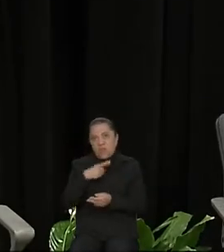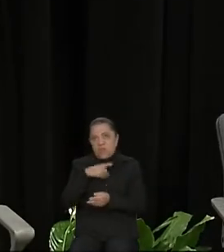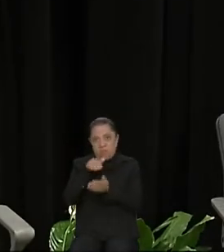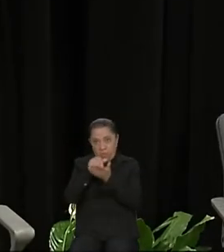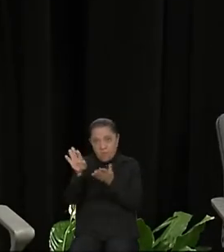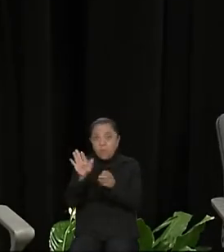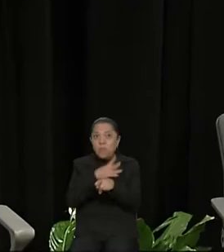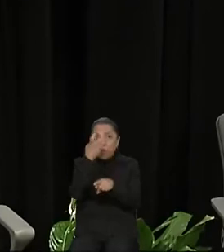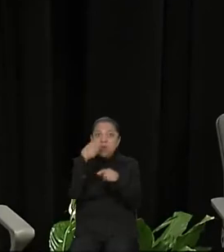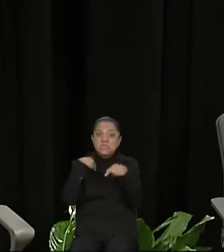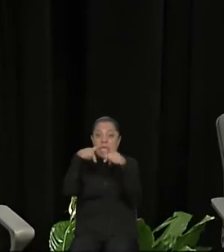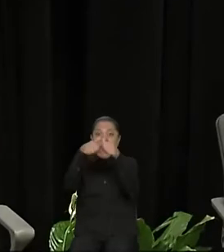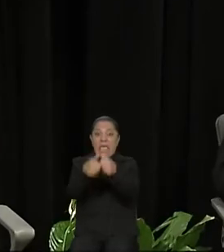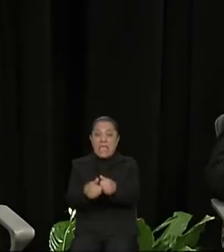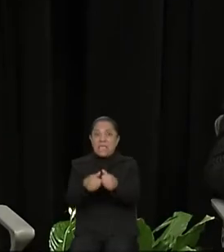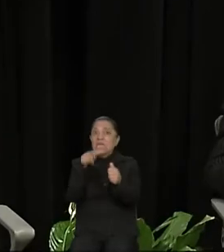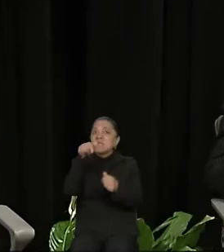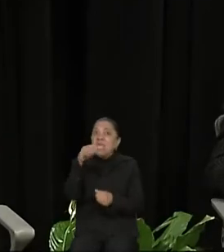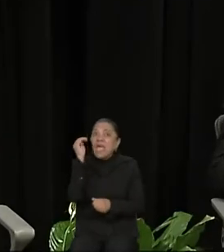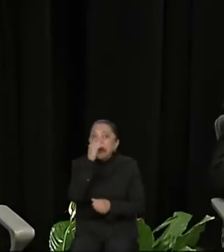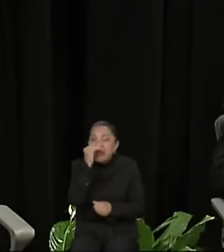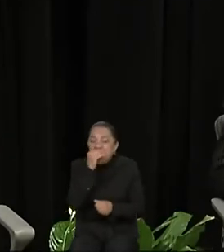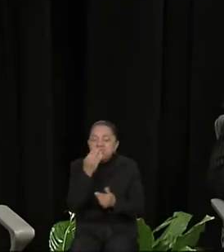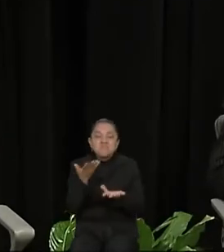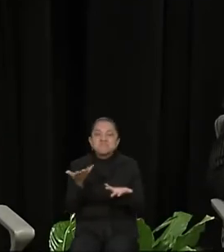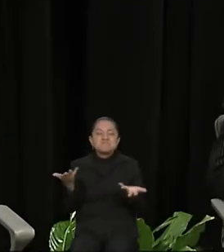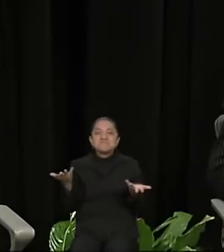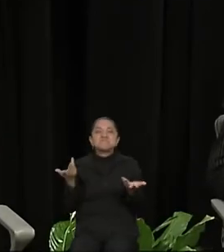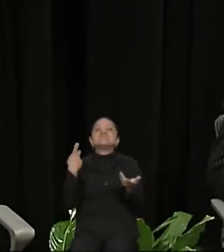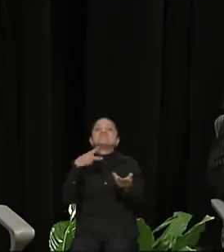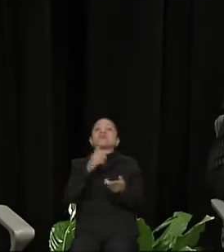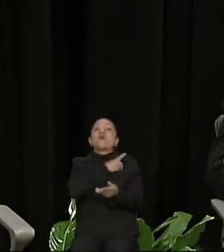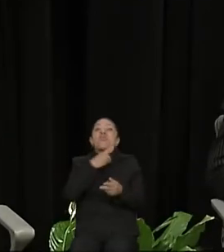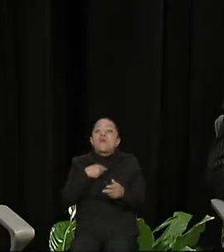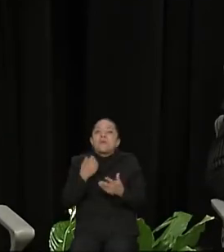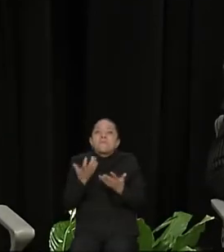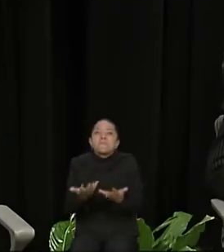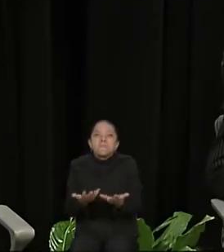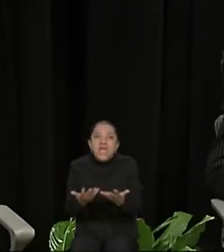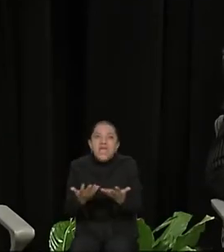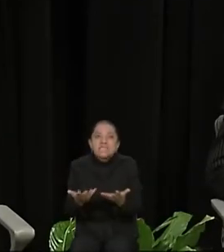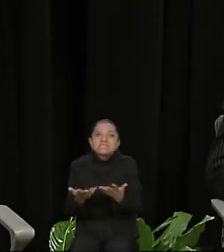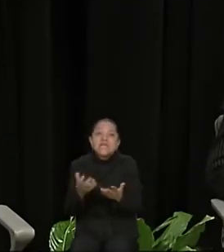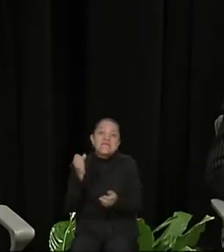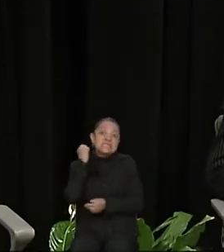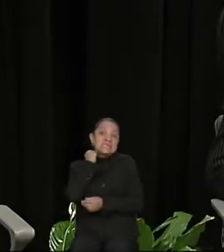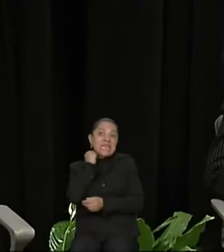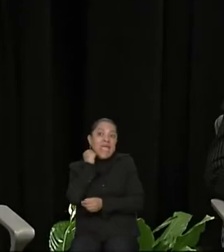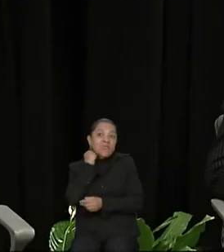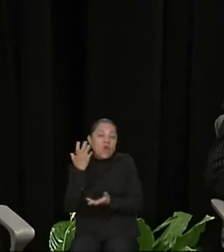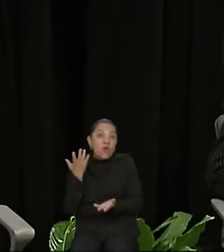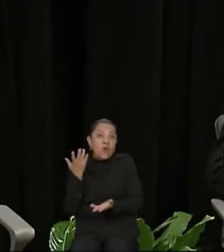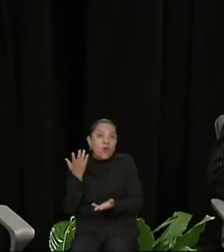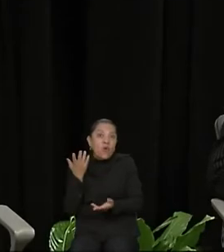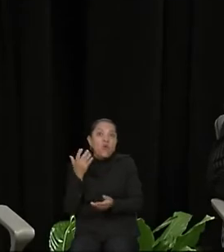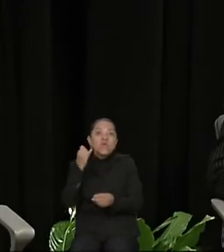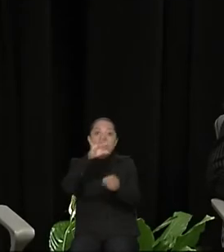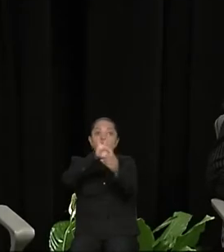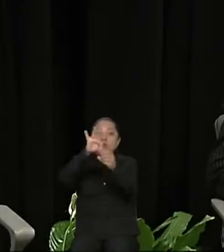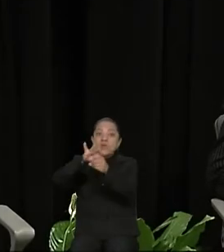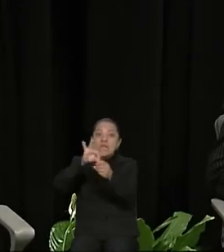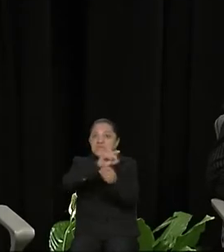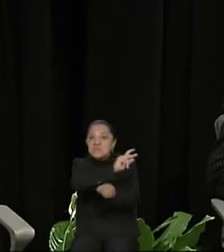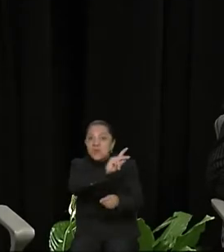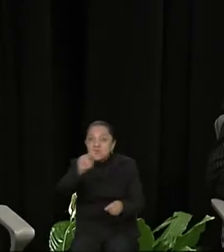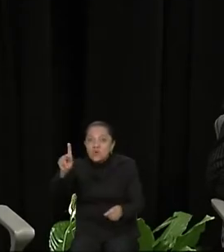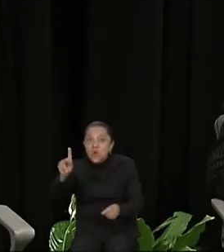No nos es gratis y al final de cuentas tenemos que merecernos ser senadores y con la elección del ciudadano adquirimos